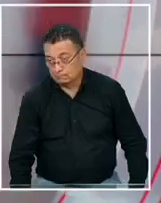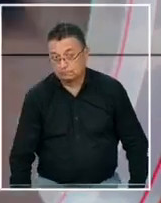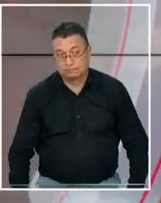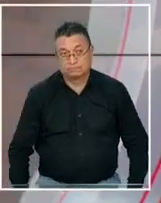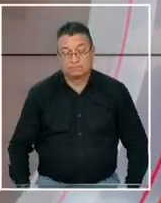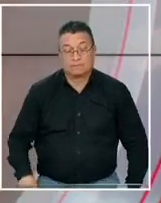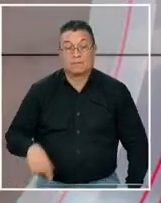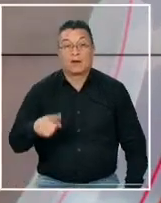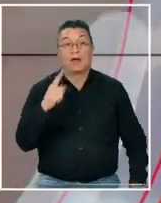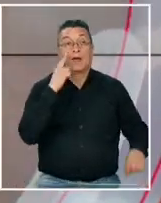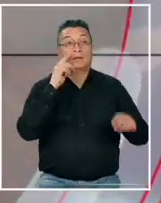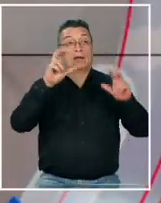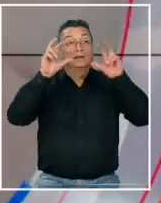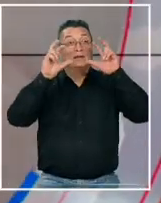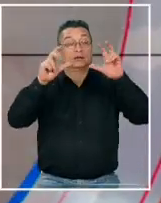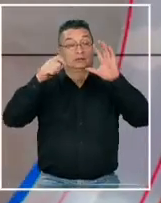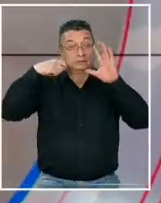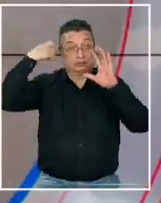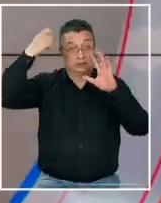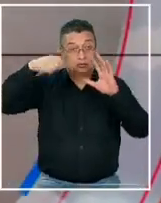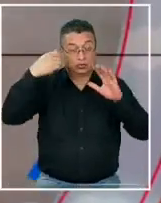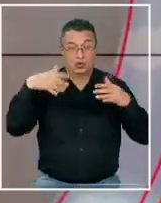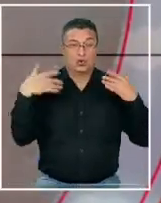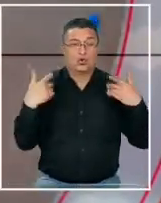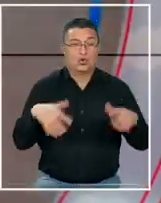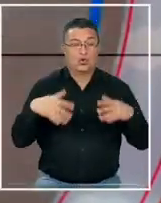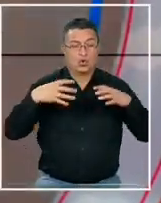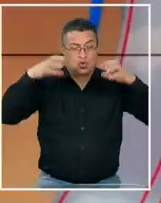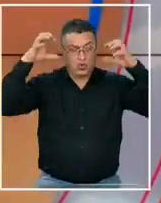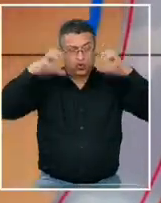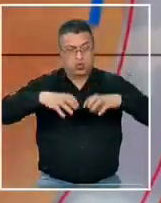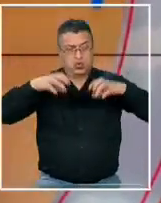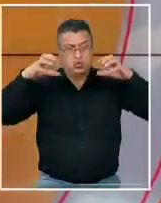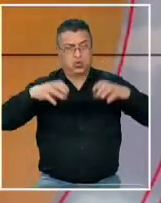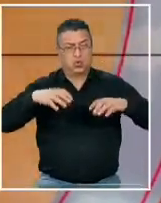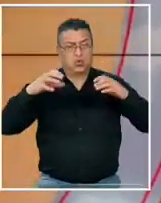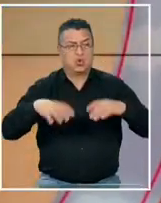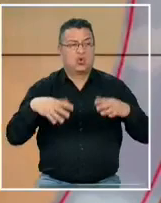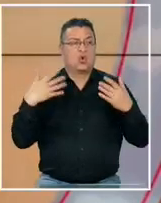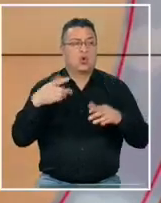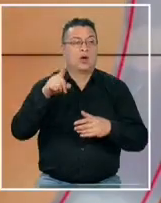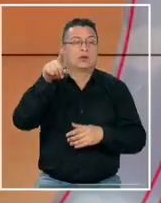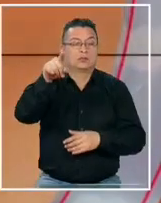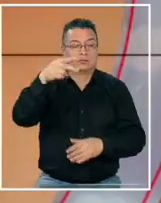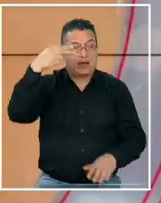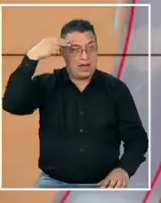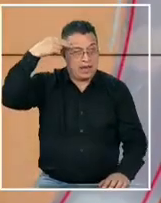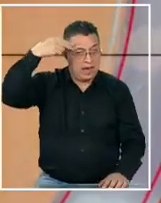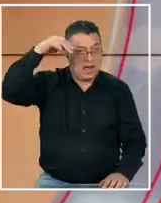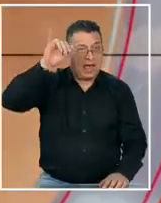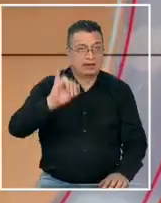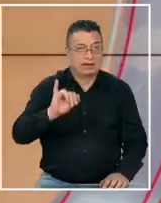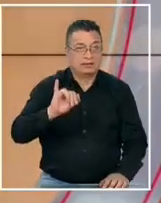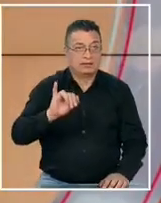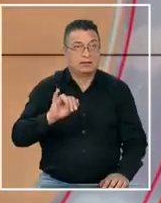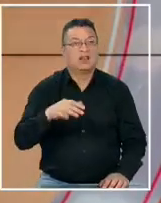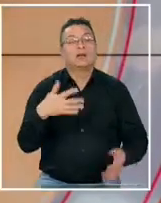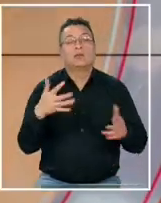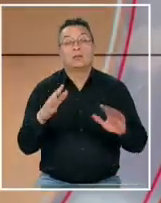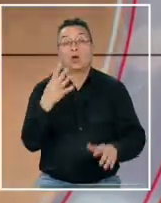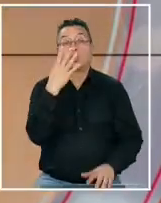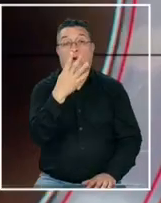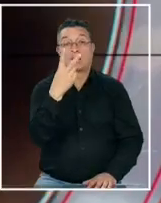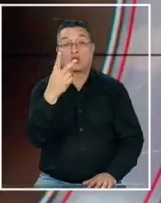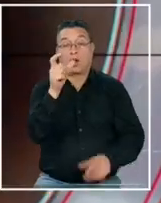y atención a estas imágenes porque muestran lo devastadoras que han sido las inundaciones que han asolado gran parte de Haití fíjese que al menos